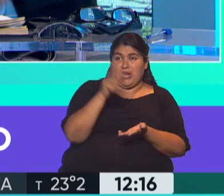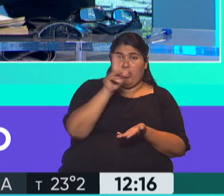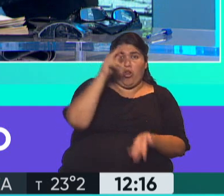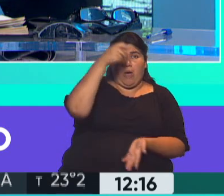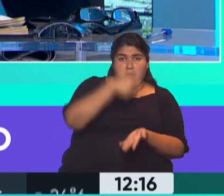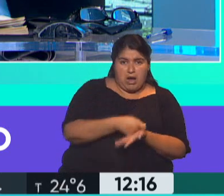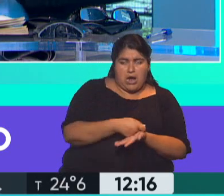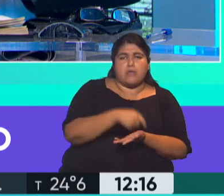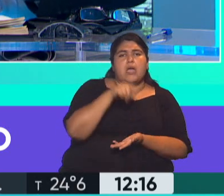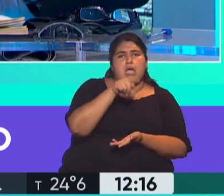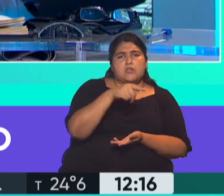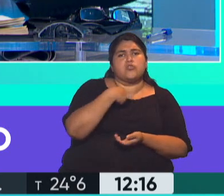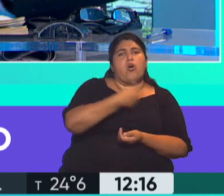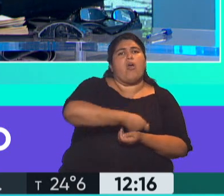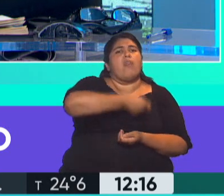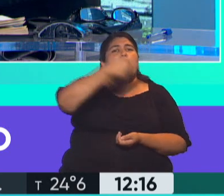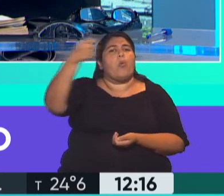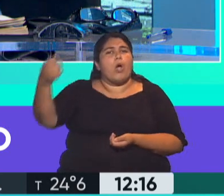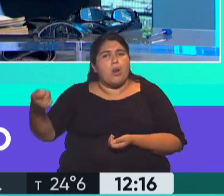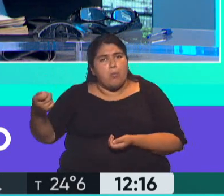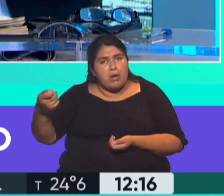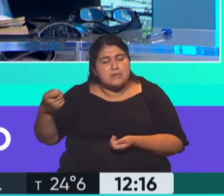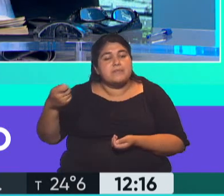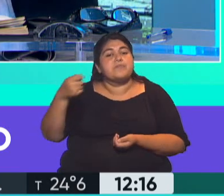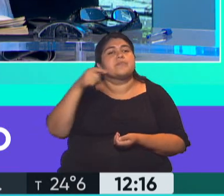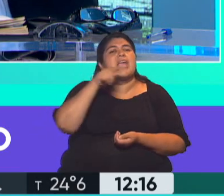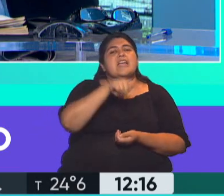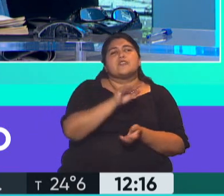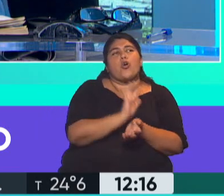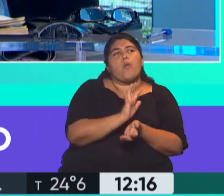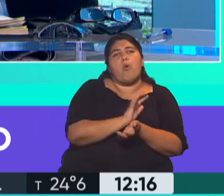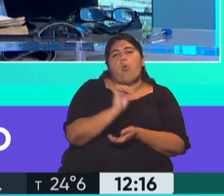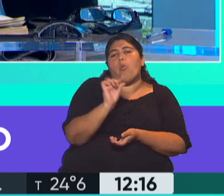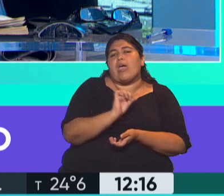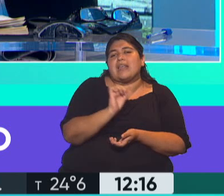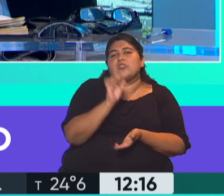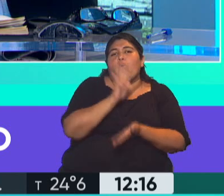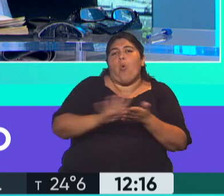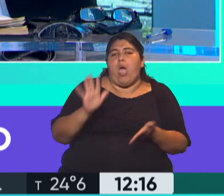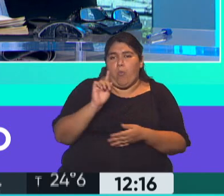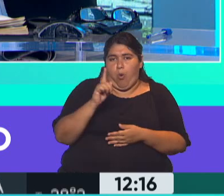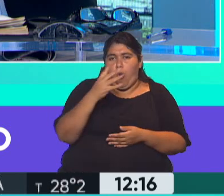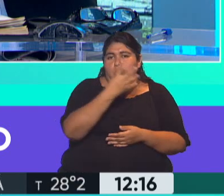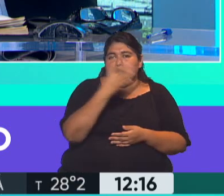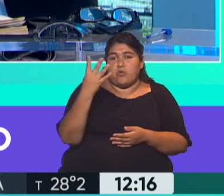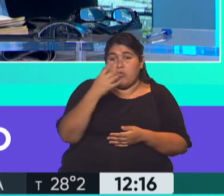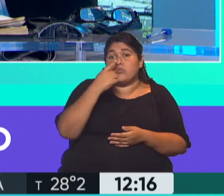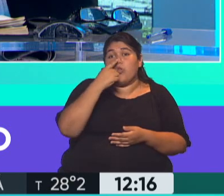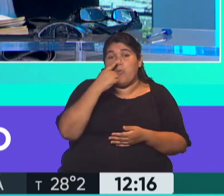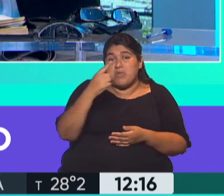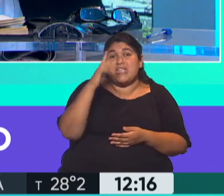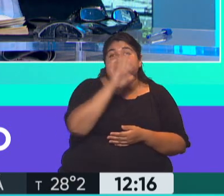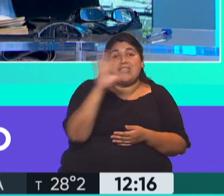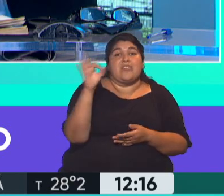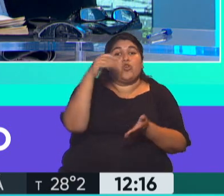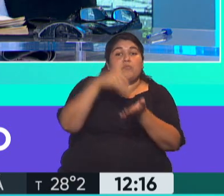eso se va a devolver en el crédito. Es decir, va a ser un crédito nuevo por 44.500 millones para